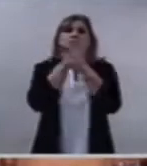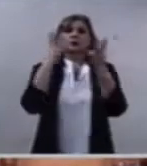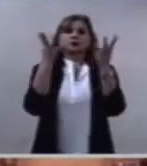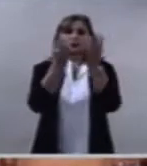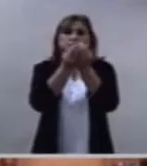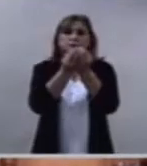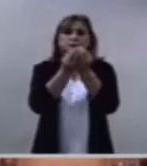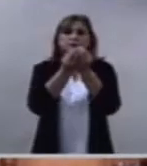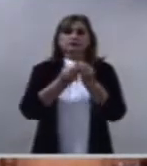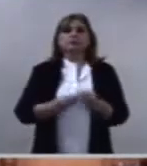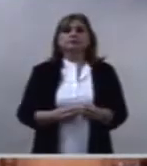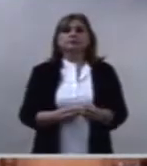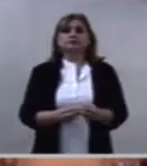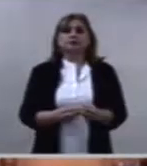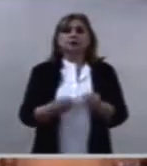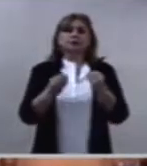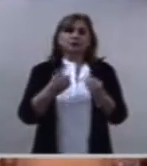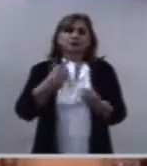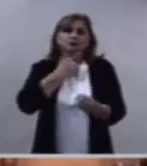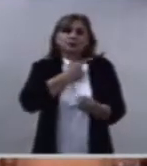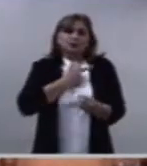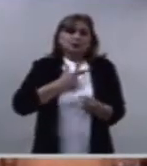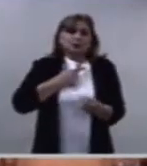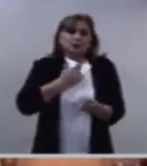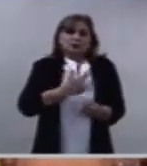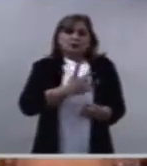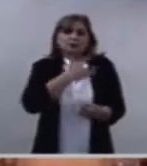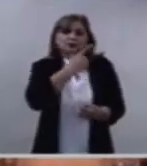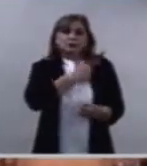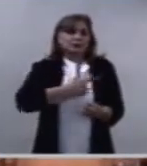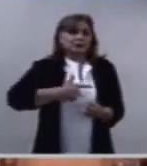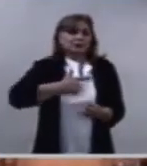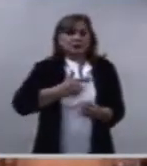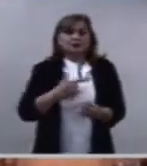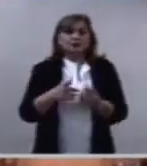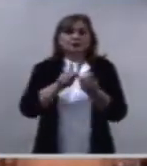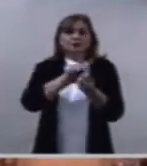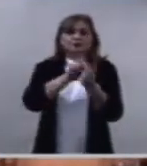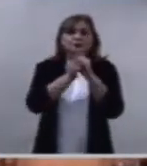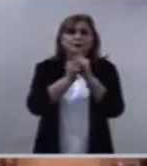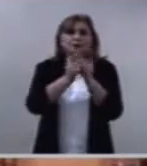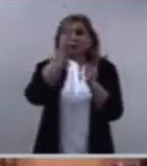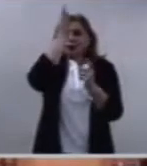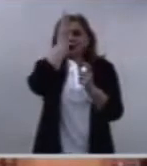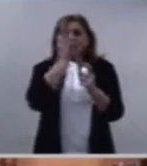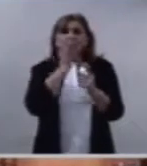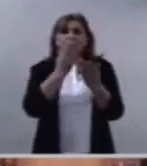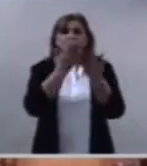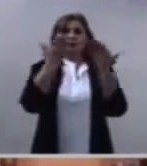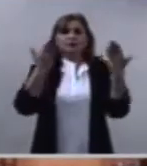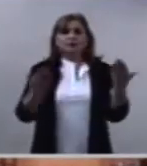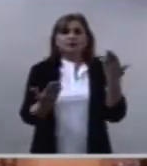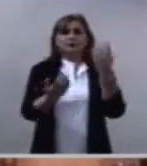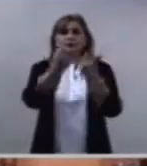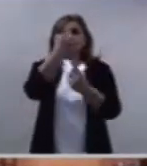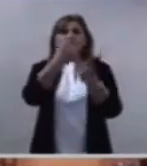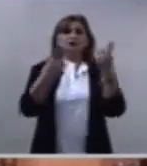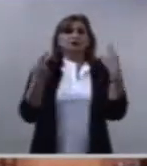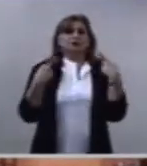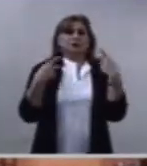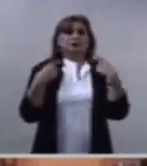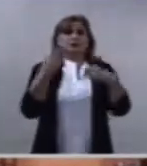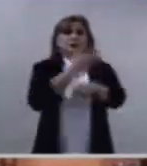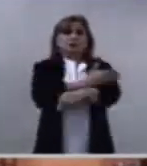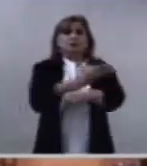También estoy muy contento de compartir este momento eucarístico con algunos miembros de la